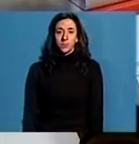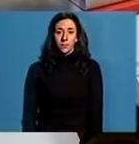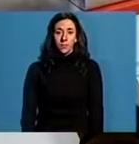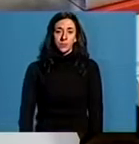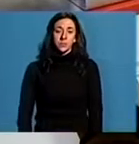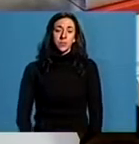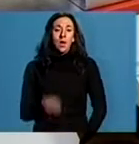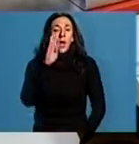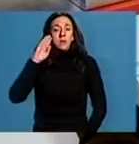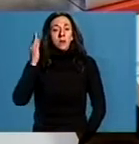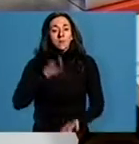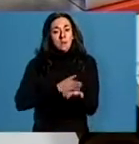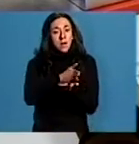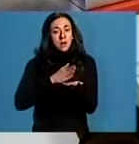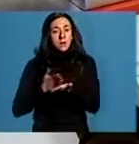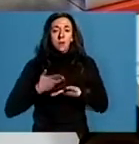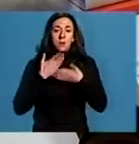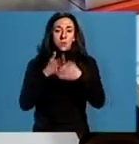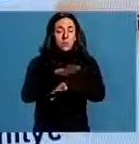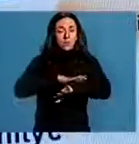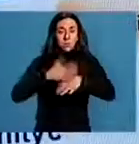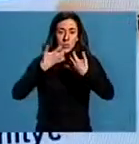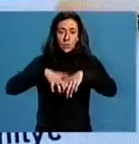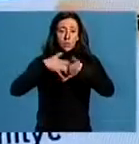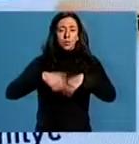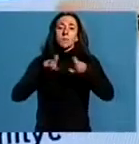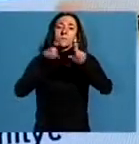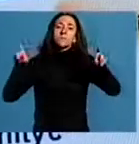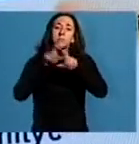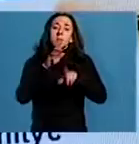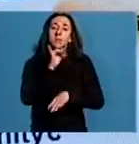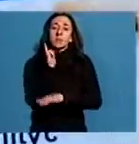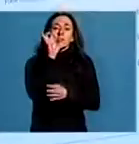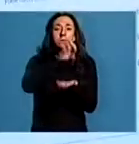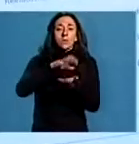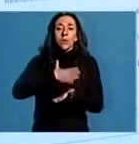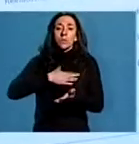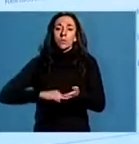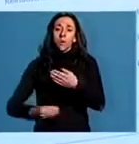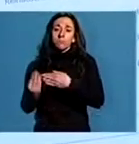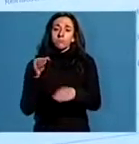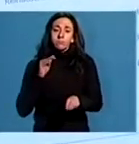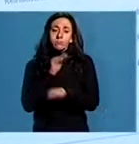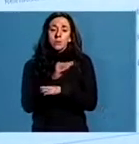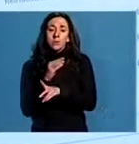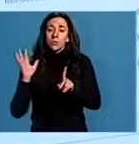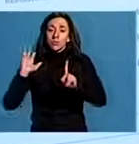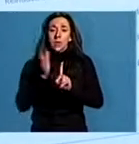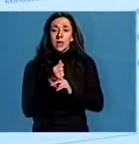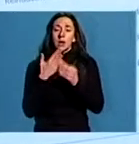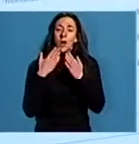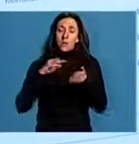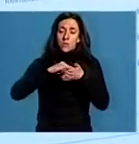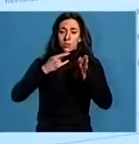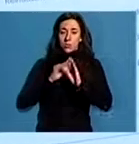A través desta líña de axudas do Ministerio de Industria, as empresas e institucións poden acadar financiamento para os seus proxectos en